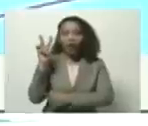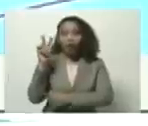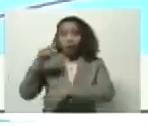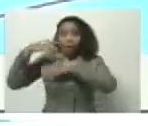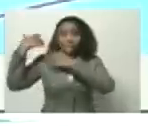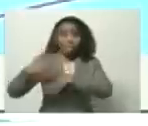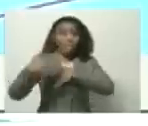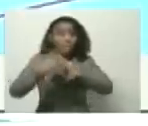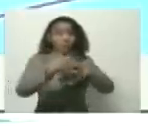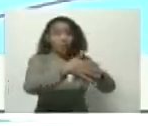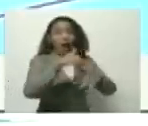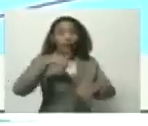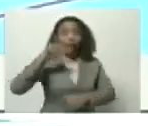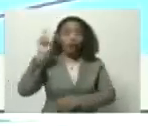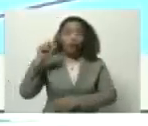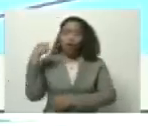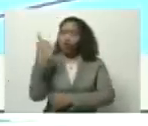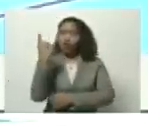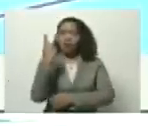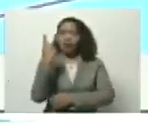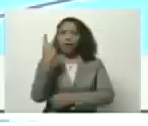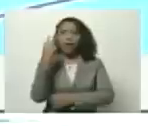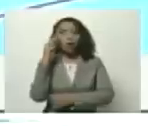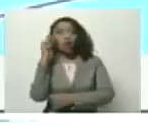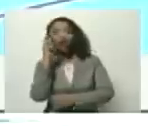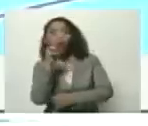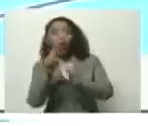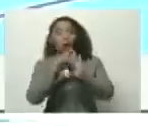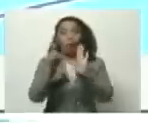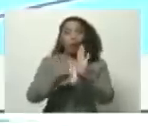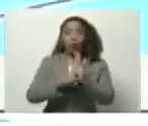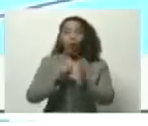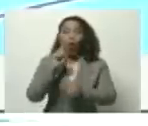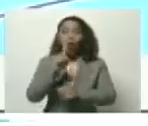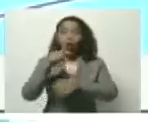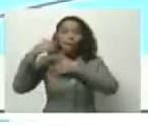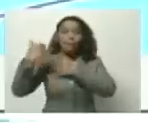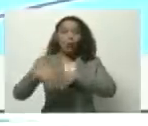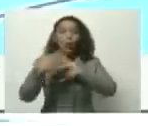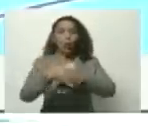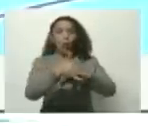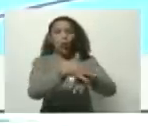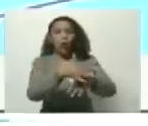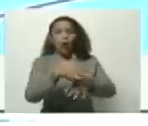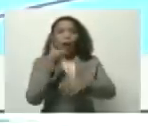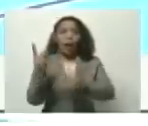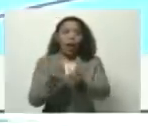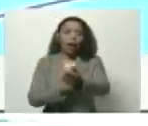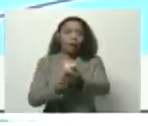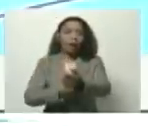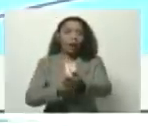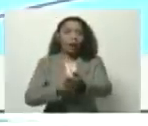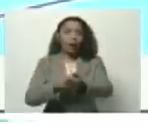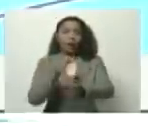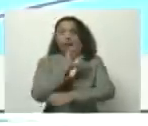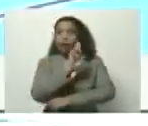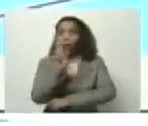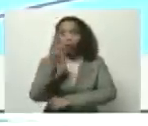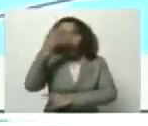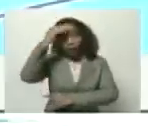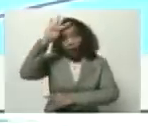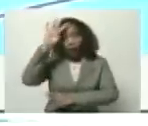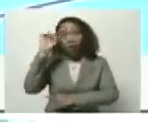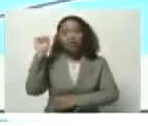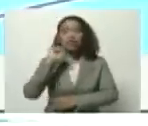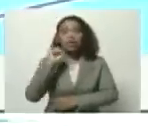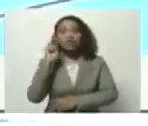multitudinaria en Venezuela no fue cubierta, o una marcha multitudinaria en la hermana República de Cuba. Lo que sí